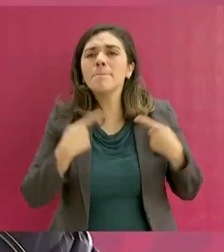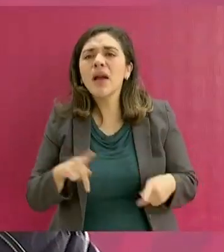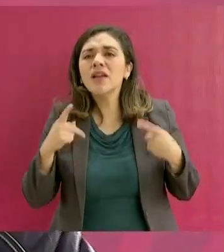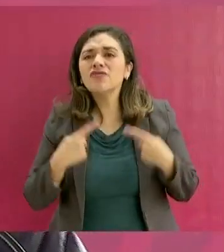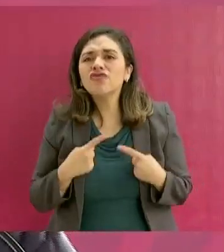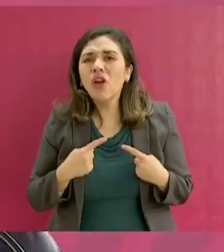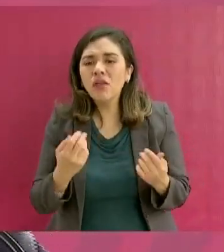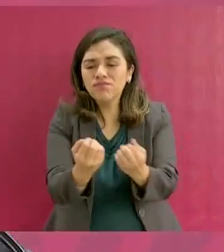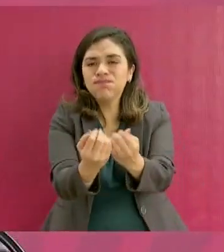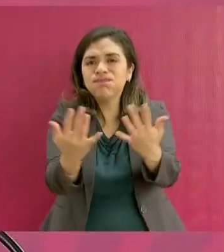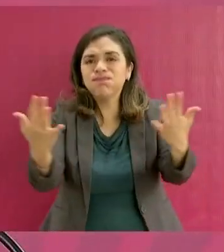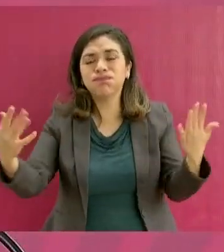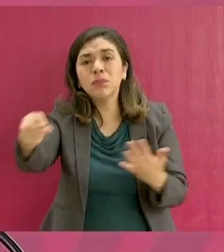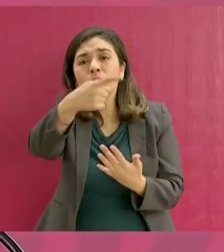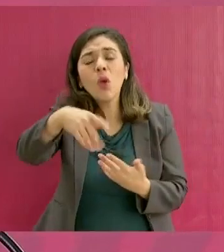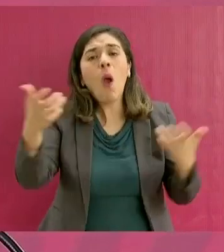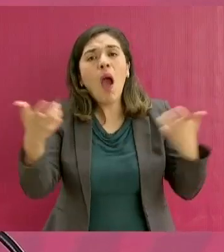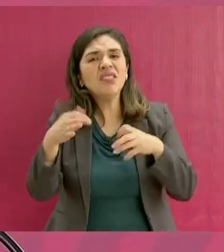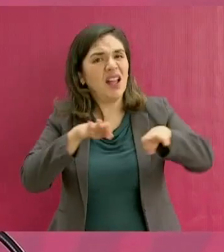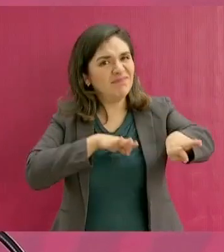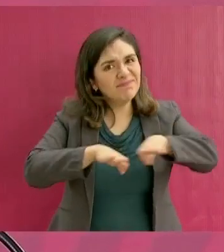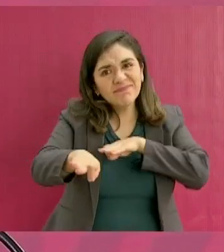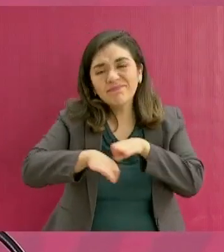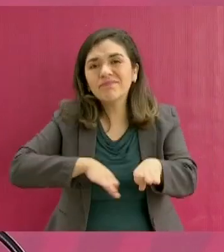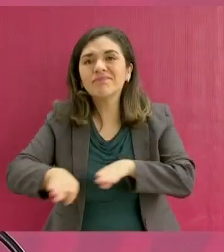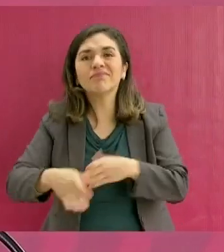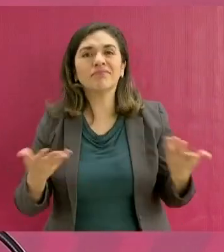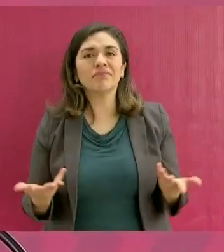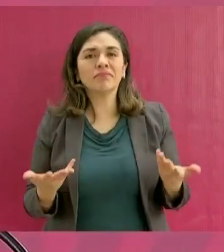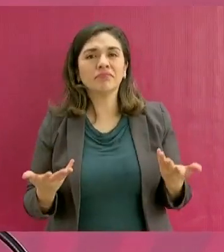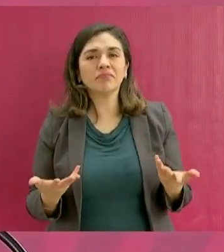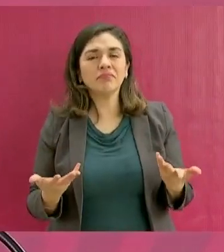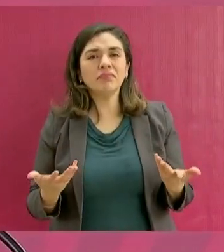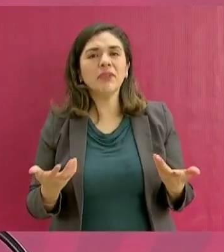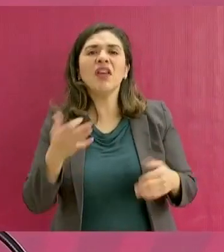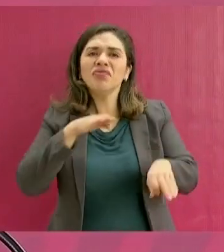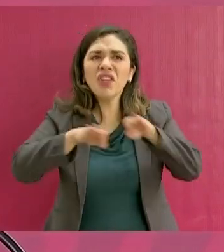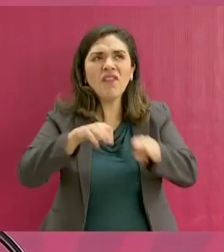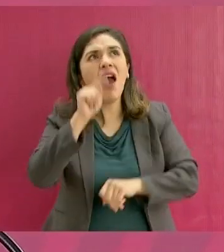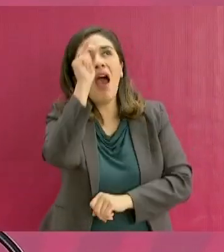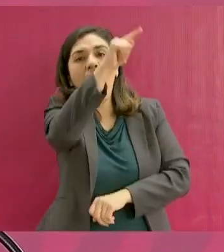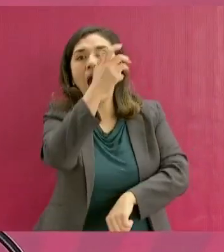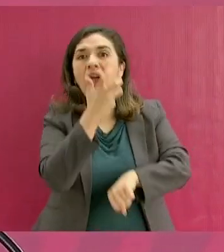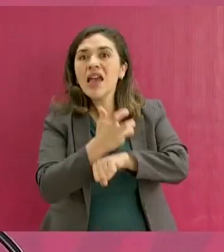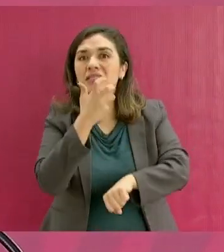los que trabajan en Estados Unidos,